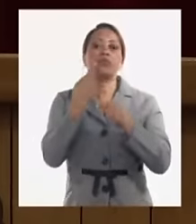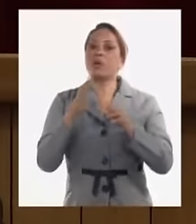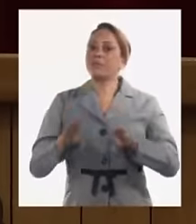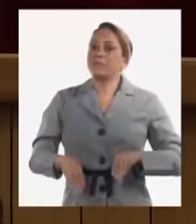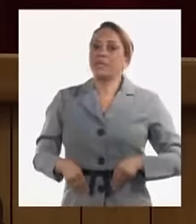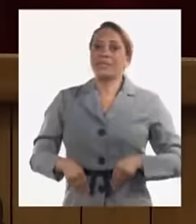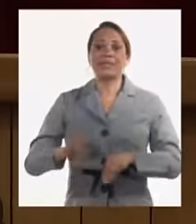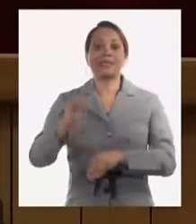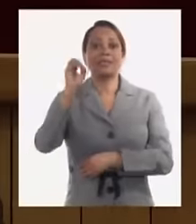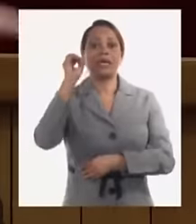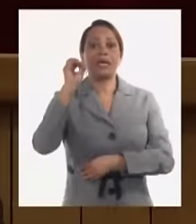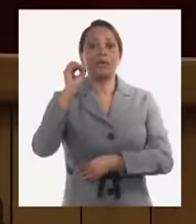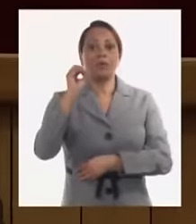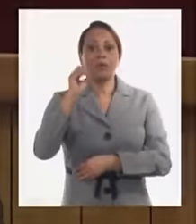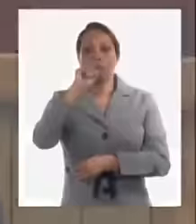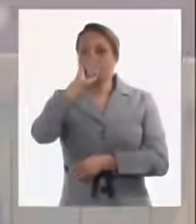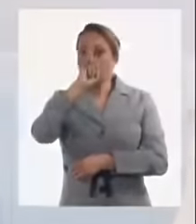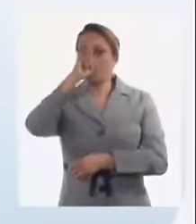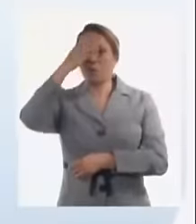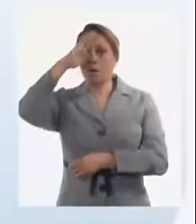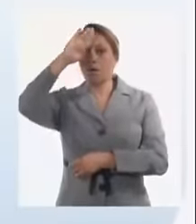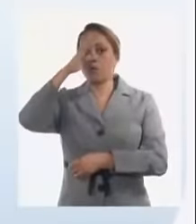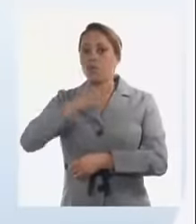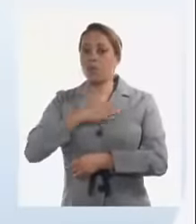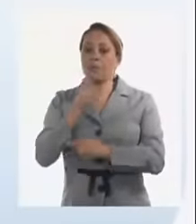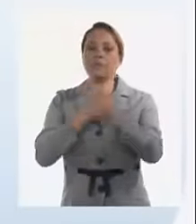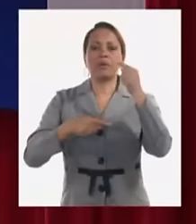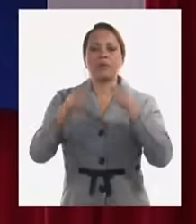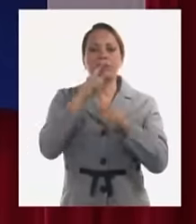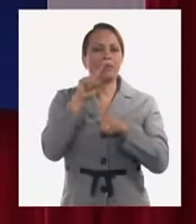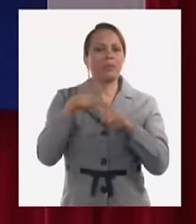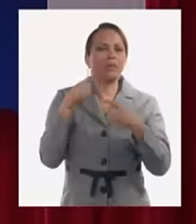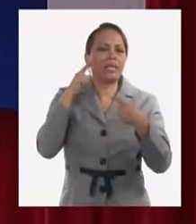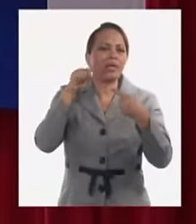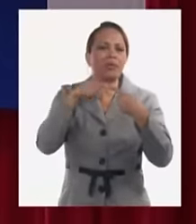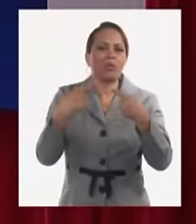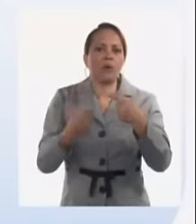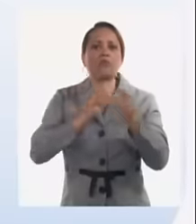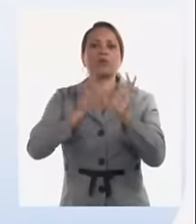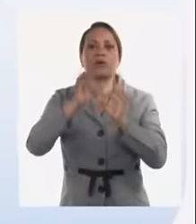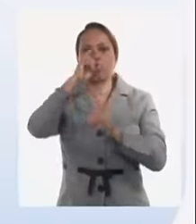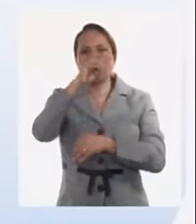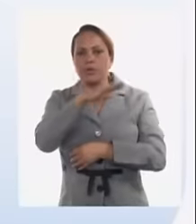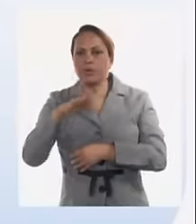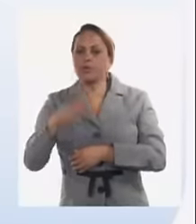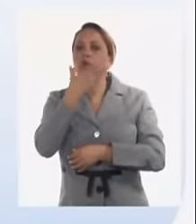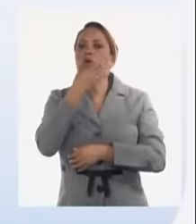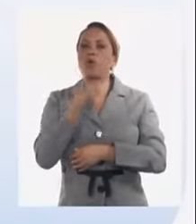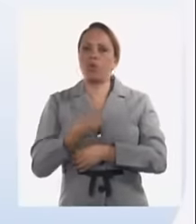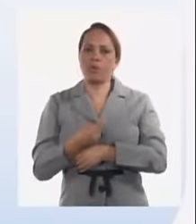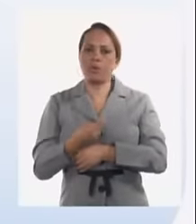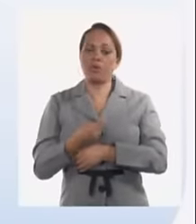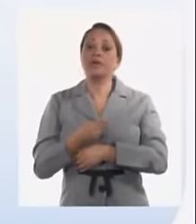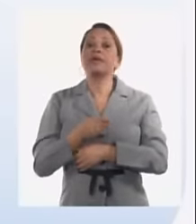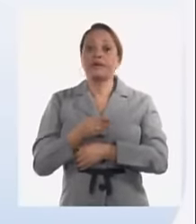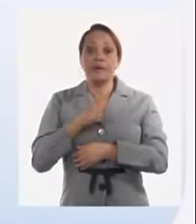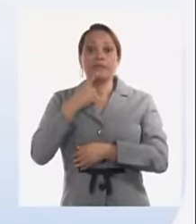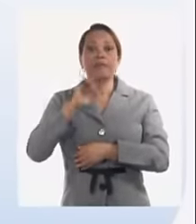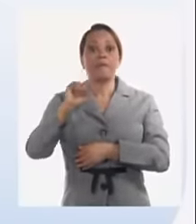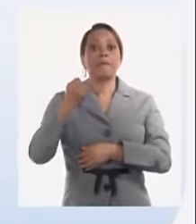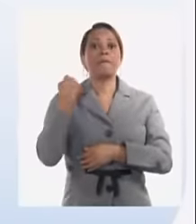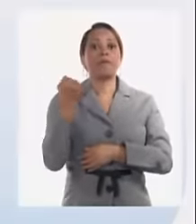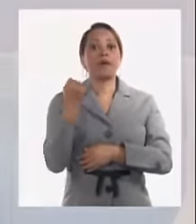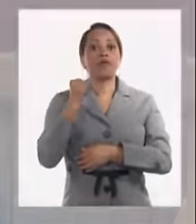a la droga en el país sobre todo para cuidar a nuestros niños a nuestros jóvenes y protegerlos de ese gran flagelo y mano dura